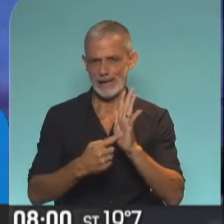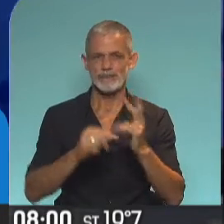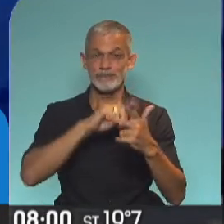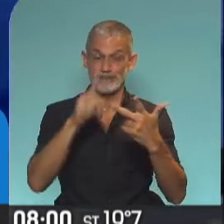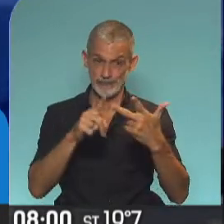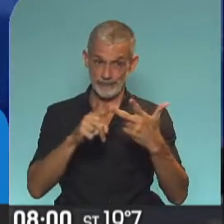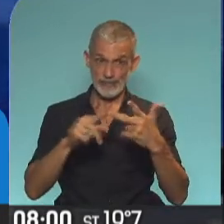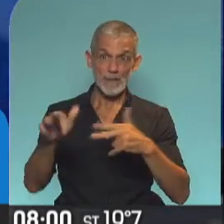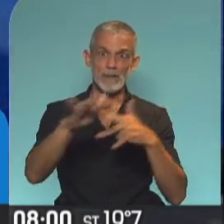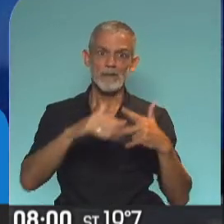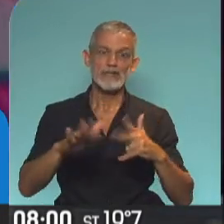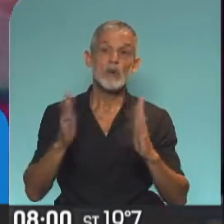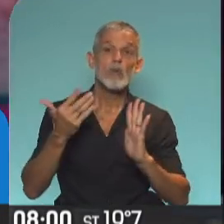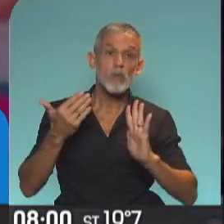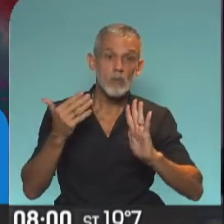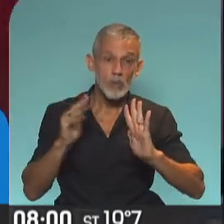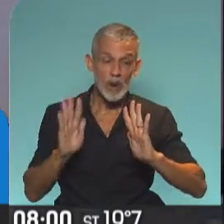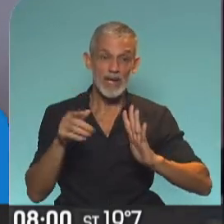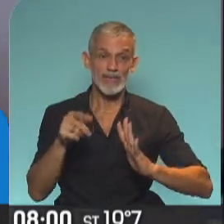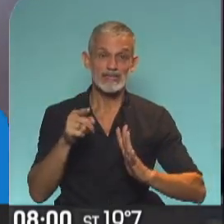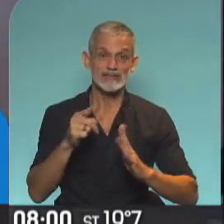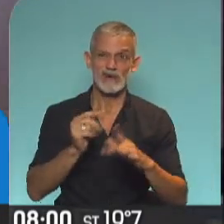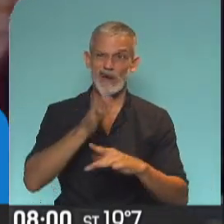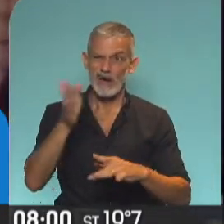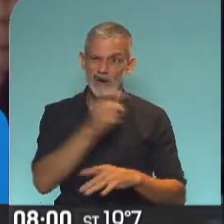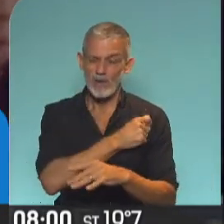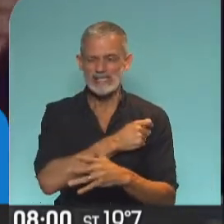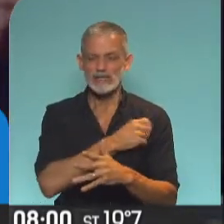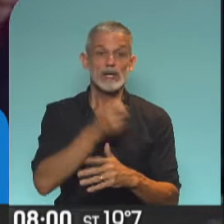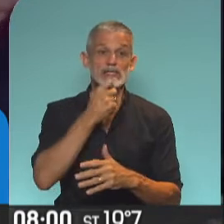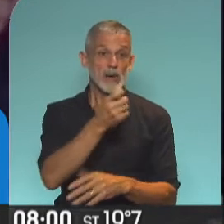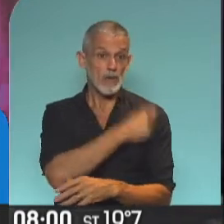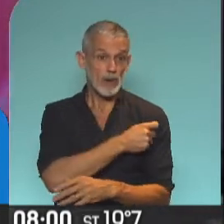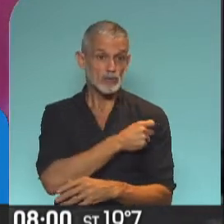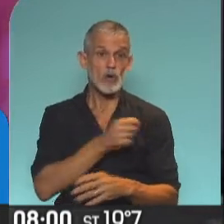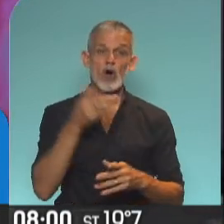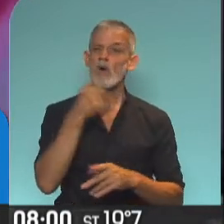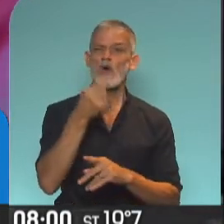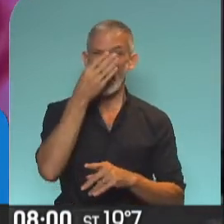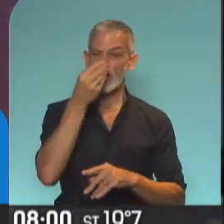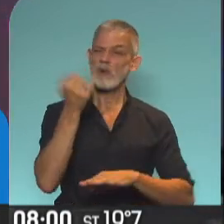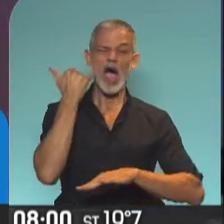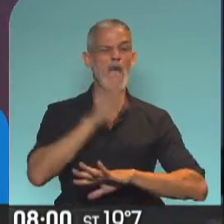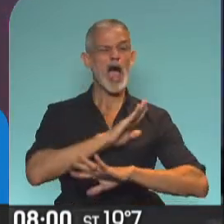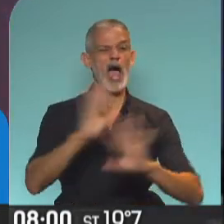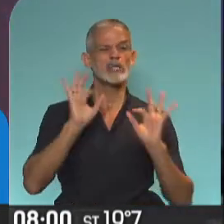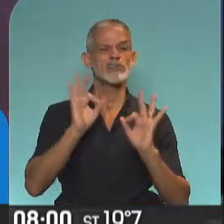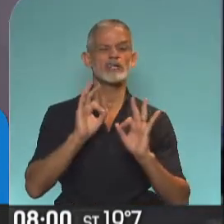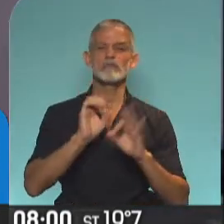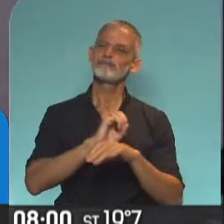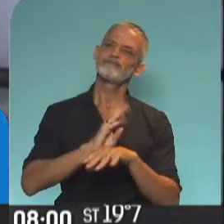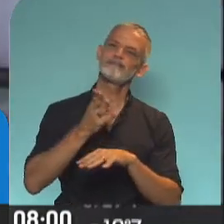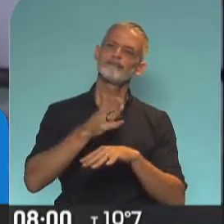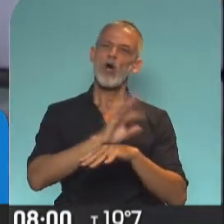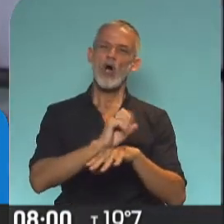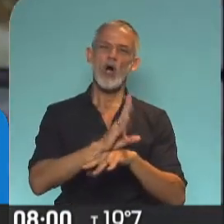que además puede desalentar esto de ir a vacunarse. Si te vacunaste contra la gripe ya estás protegido contra el COVID-19.